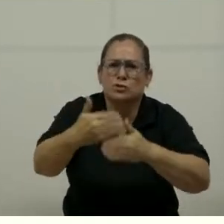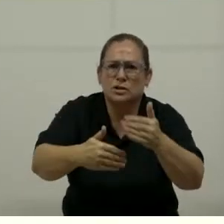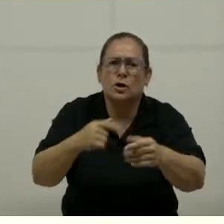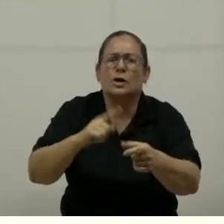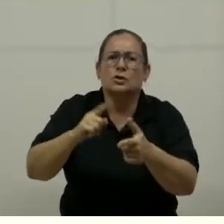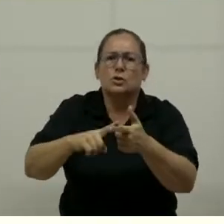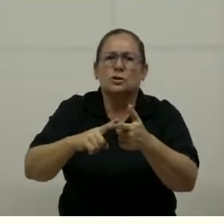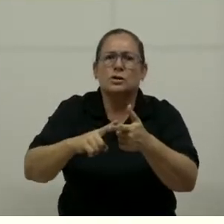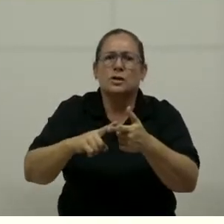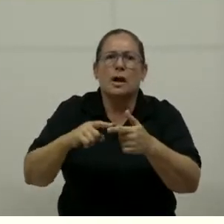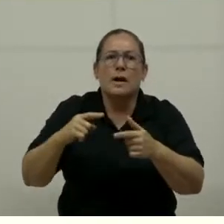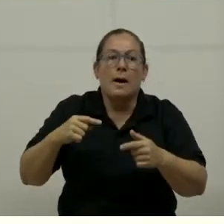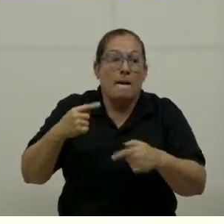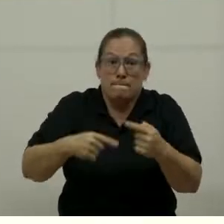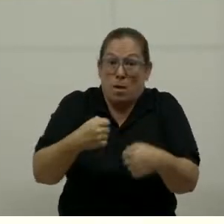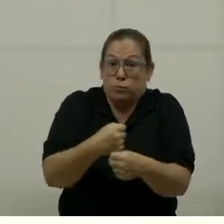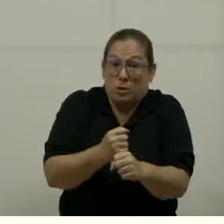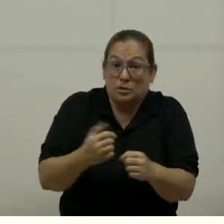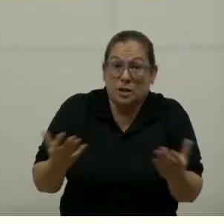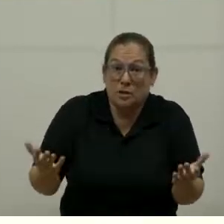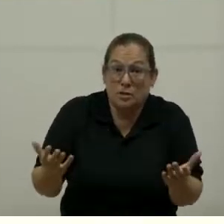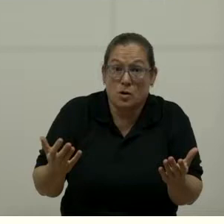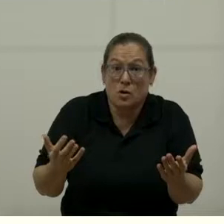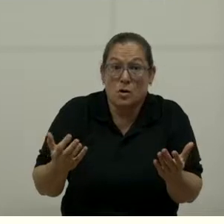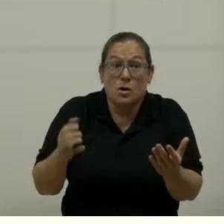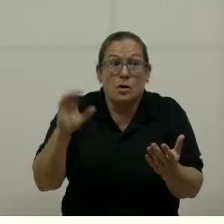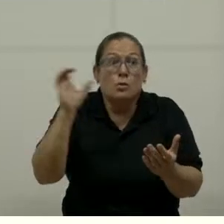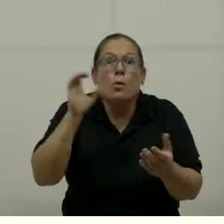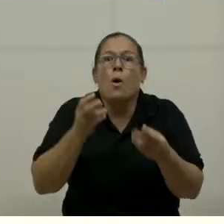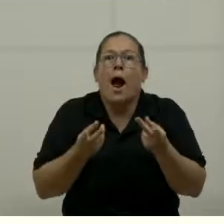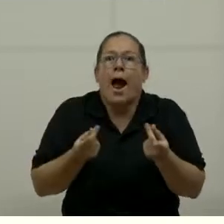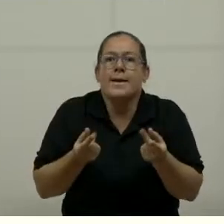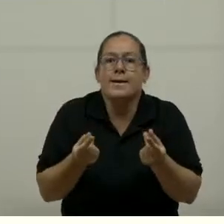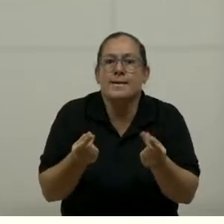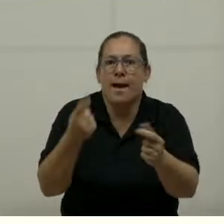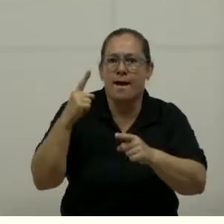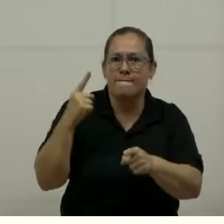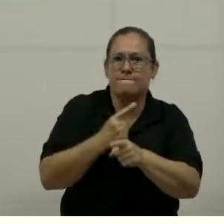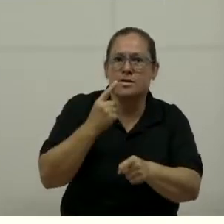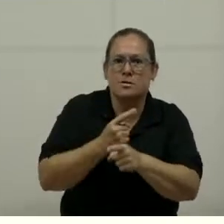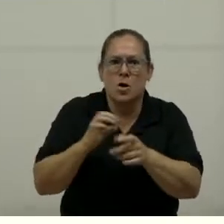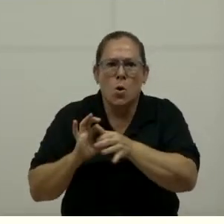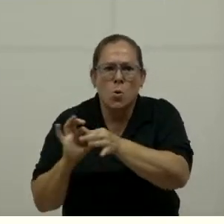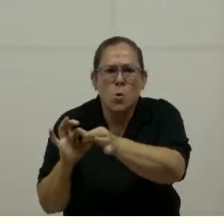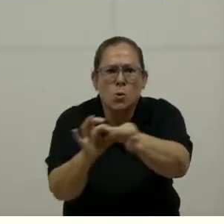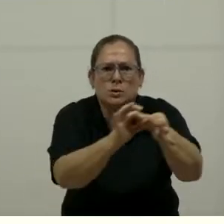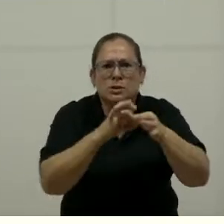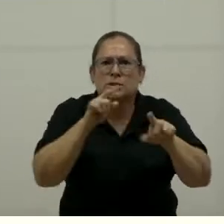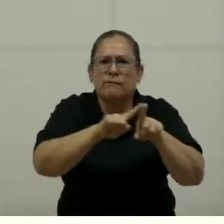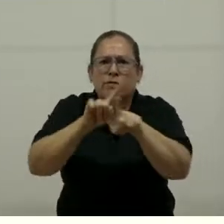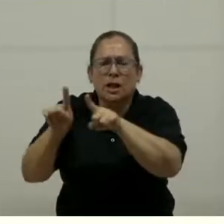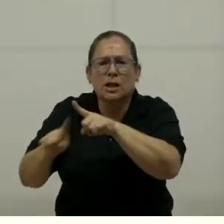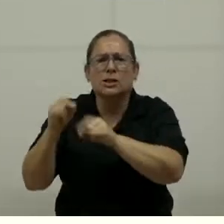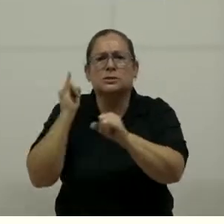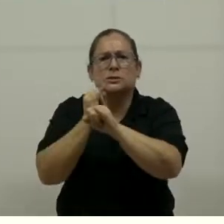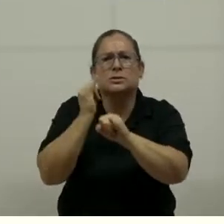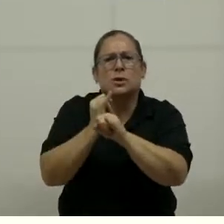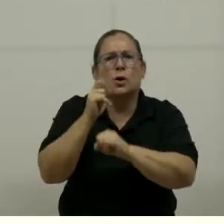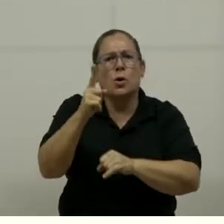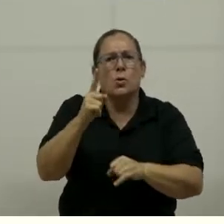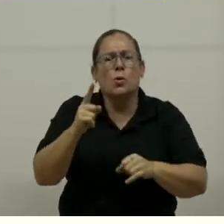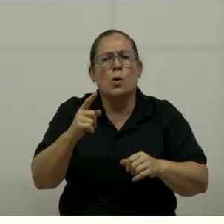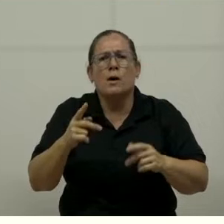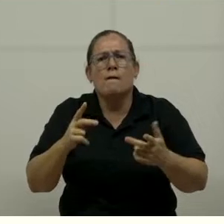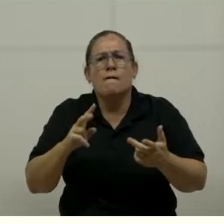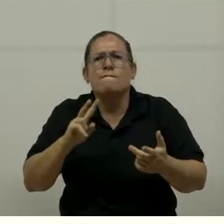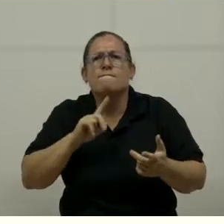Entonces, vamos a hacer la ejecución, pero con agilidad y eficiencia, con la coordinación interinstitucional que se requiere. Y aquí un ejemplo es la